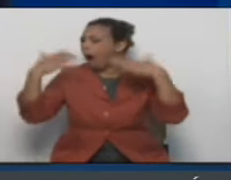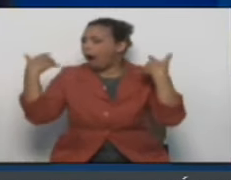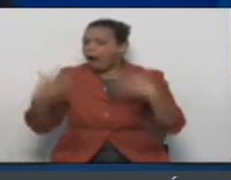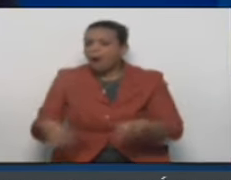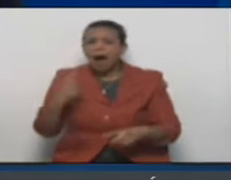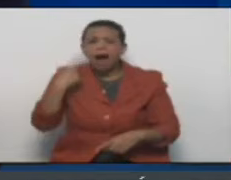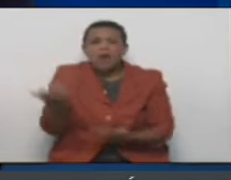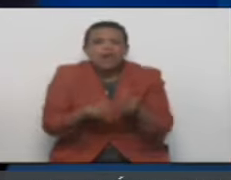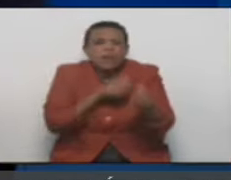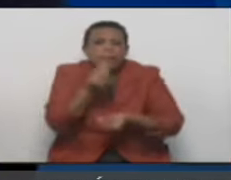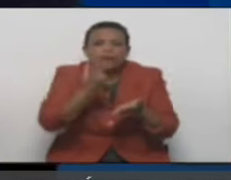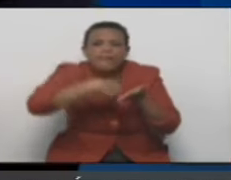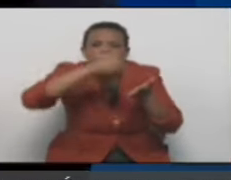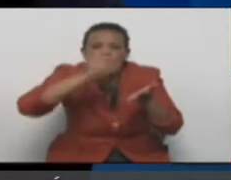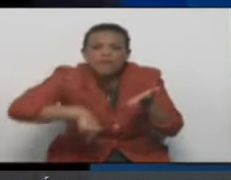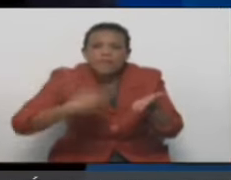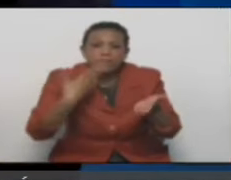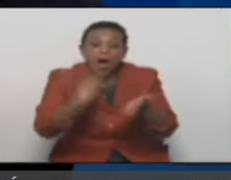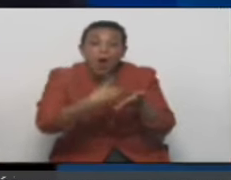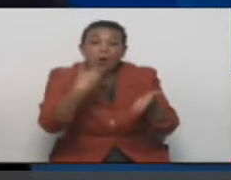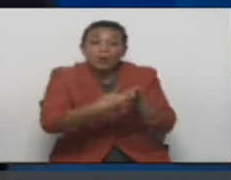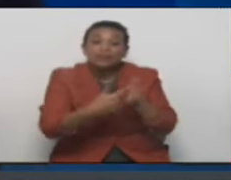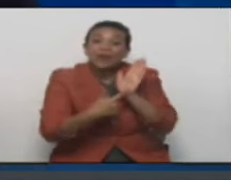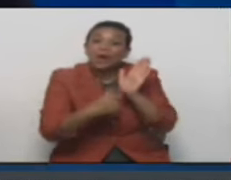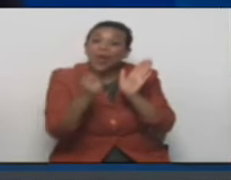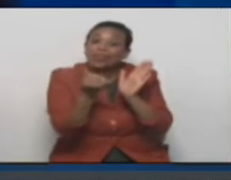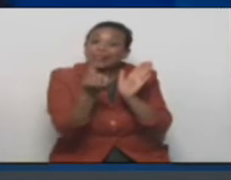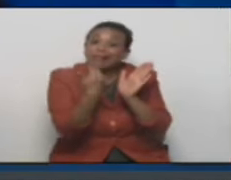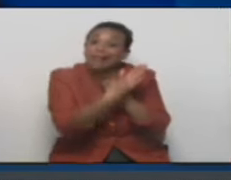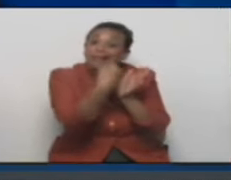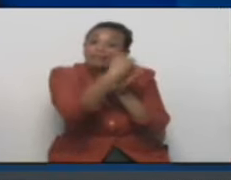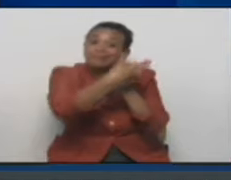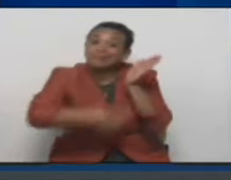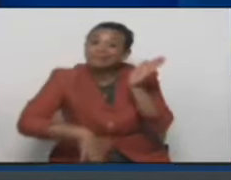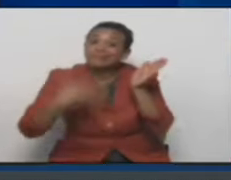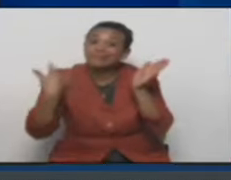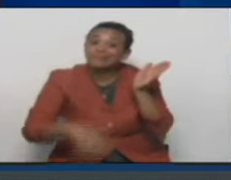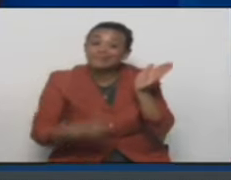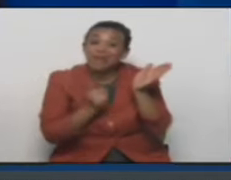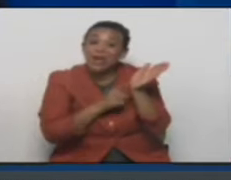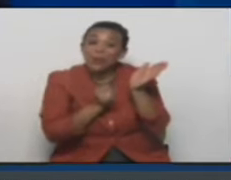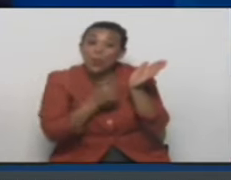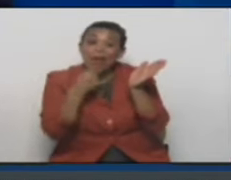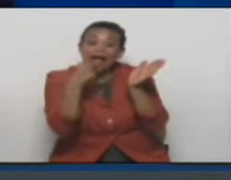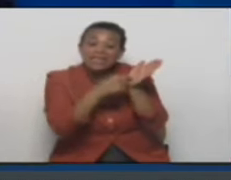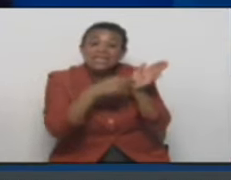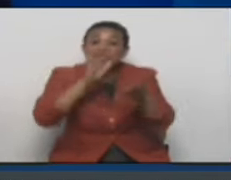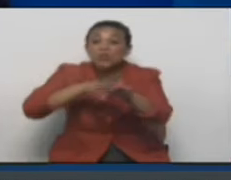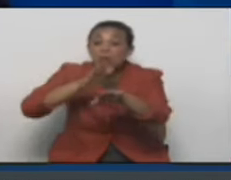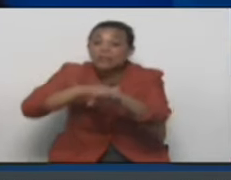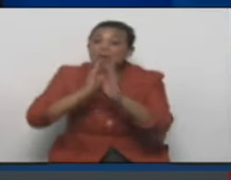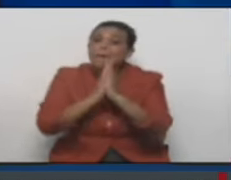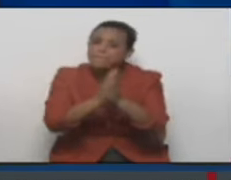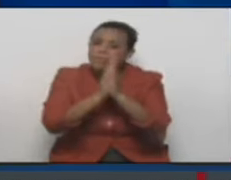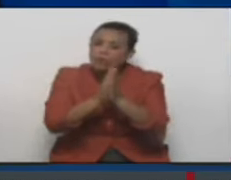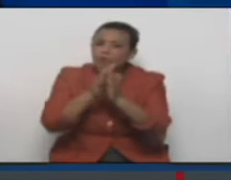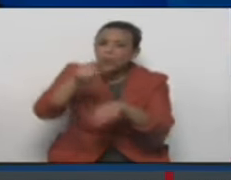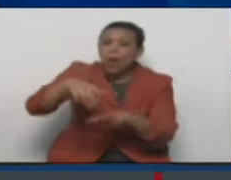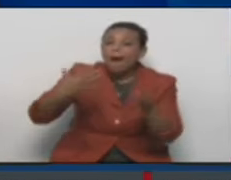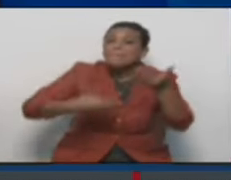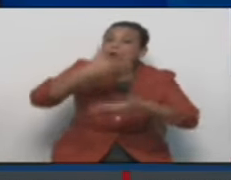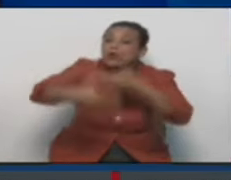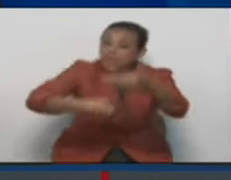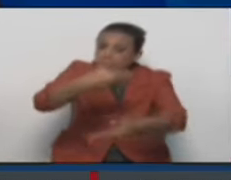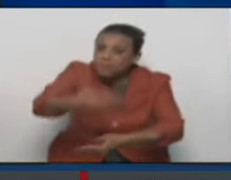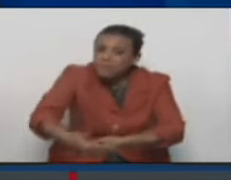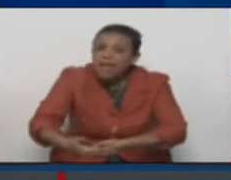qué vamos a hacer? ¿Qué tiene esto aquí? Aquí le traigo el puntico de cuenta sobre 5G, comente. Este es donde le solicito el procedimiento. Procedimiento. Usted me